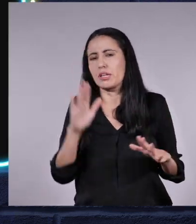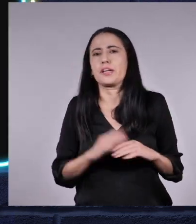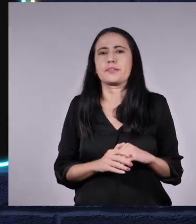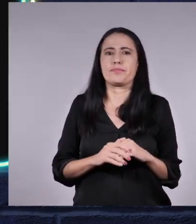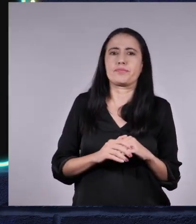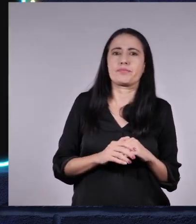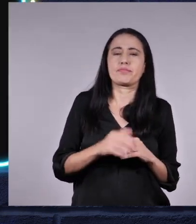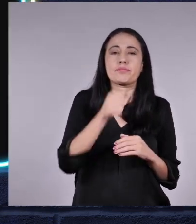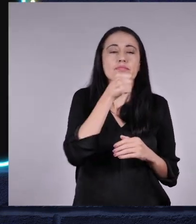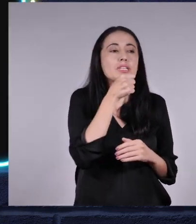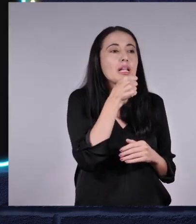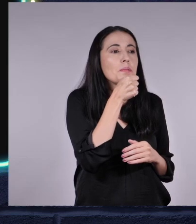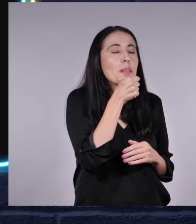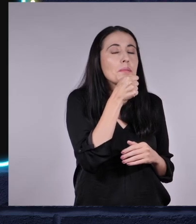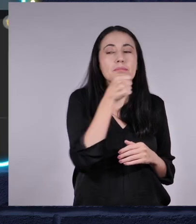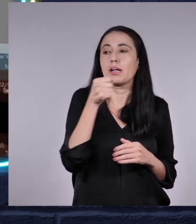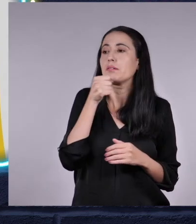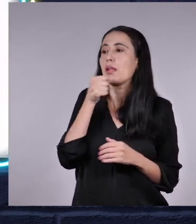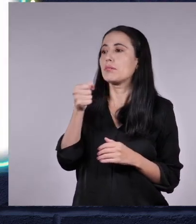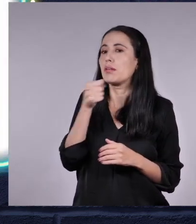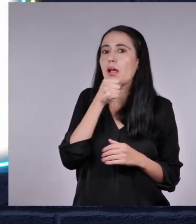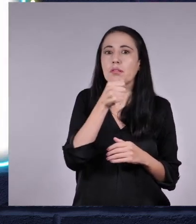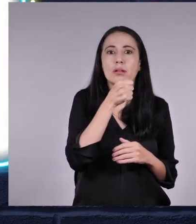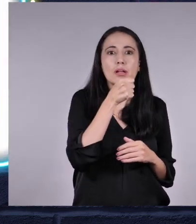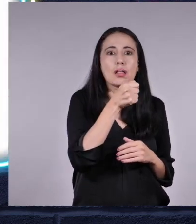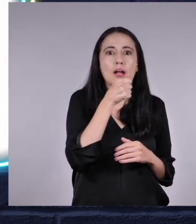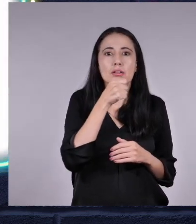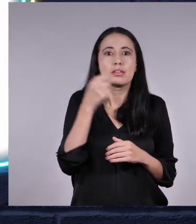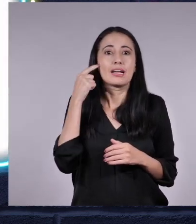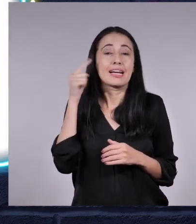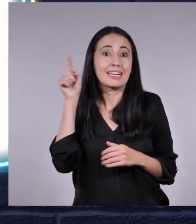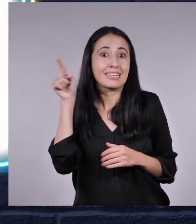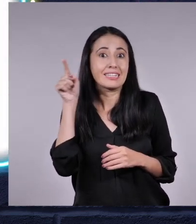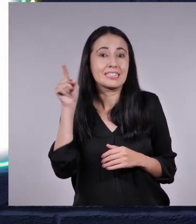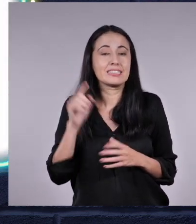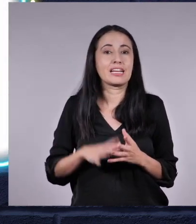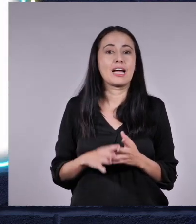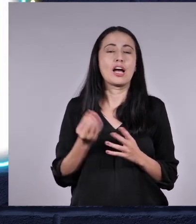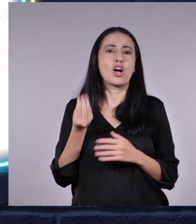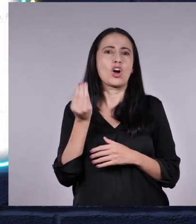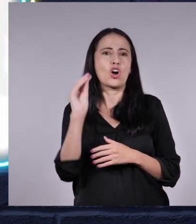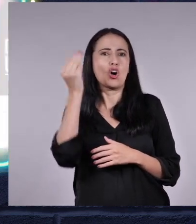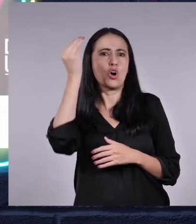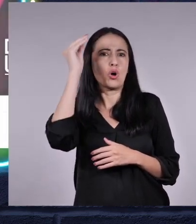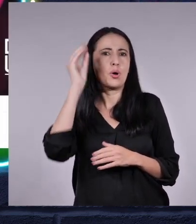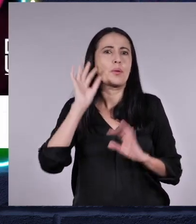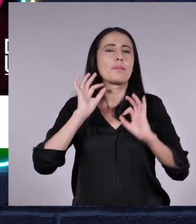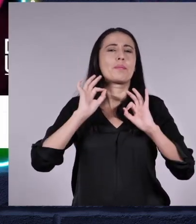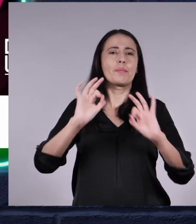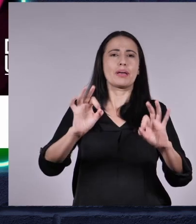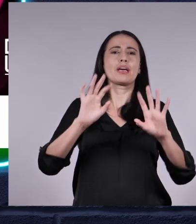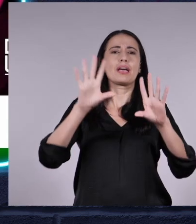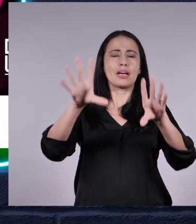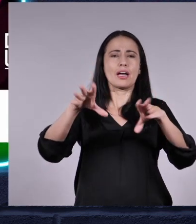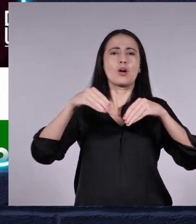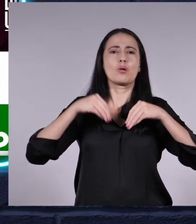del podcast, escuchen a la maravillosa Diana Uribe. Te juro que yo podría escucharla por horas.